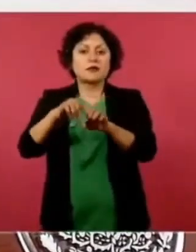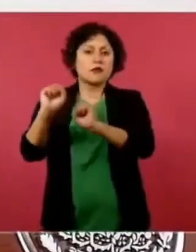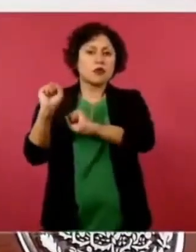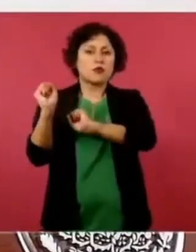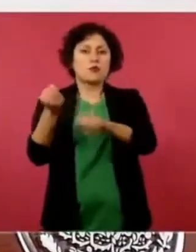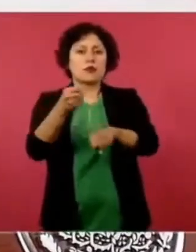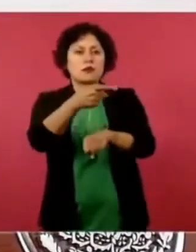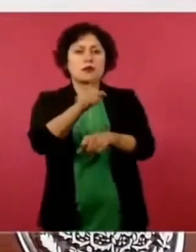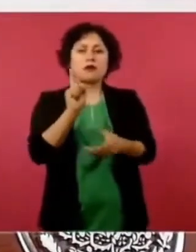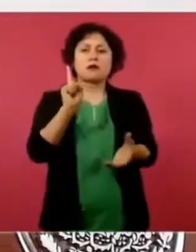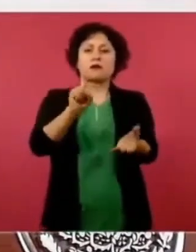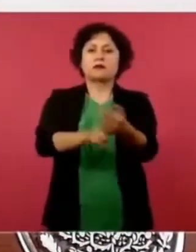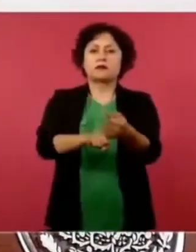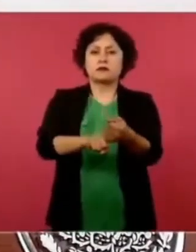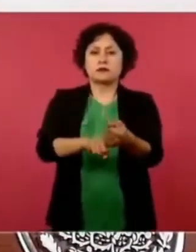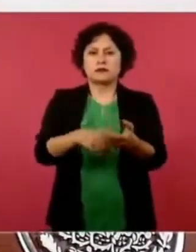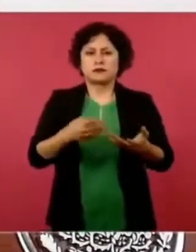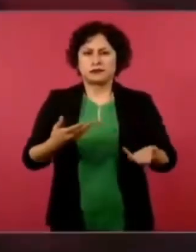¿Y eso cómo se da?